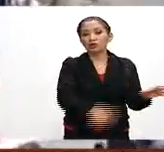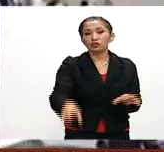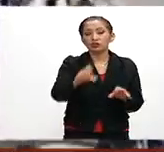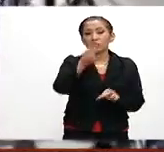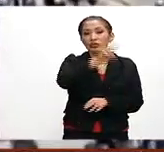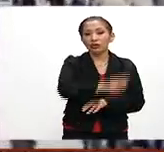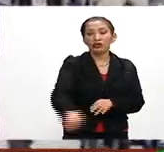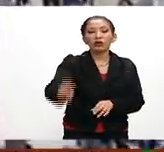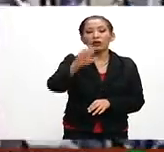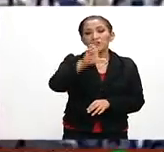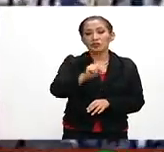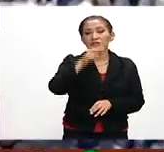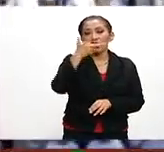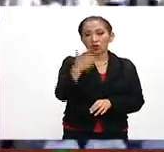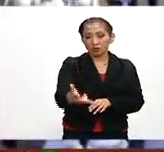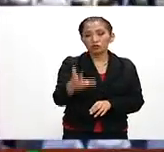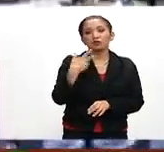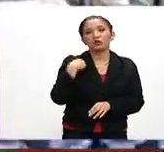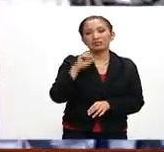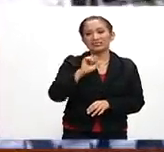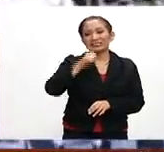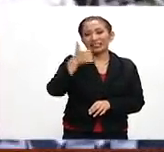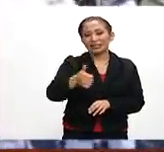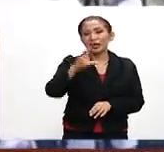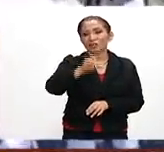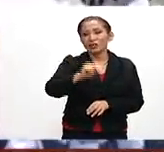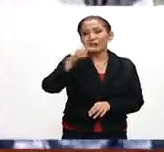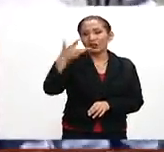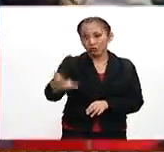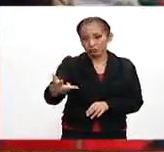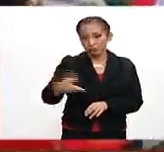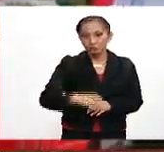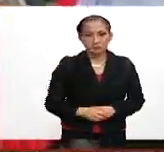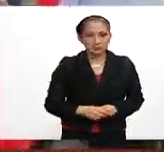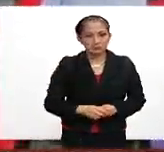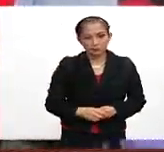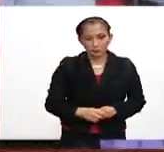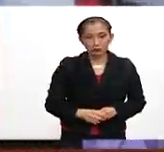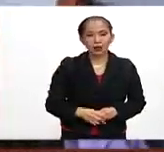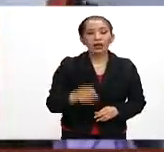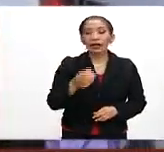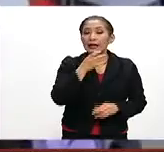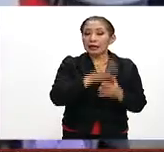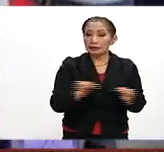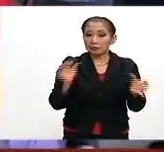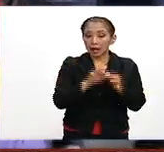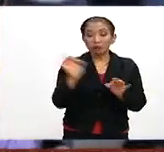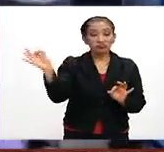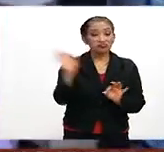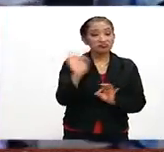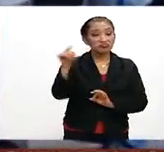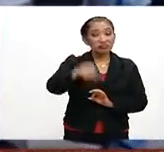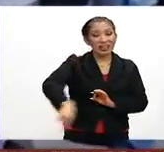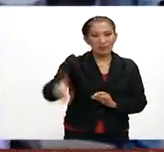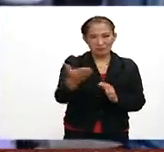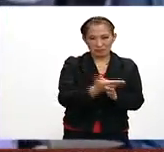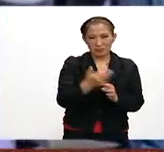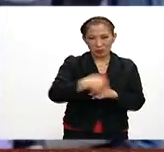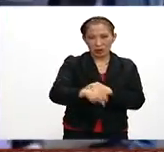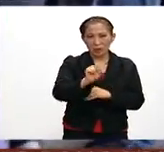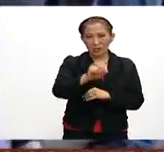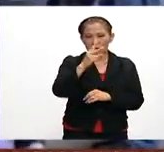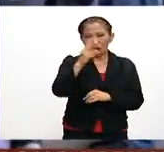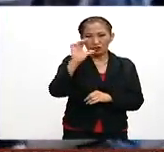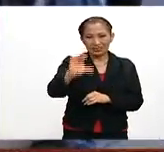-288-6688. Comentó que en caso de que la sección 22 de